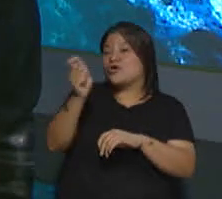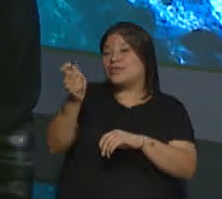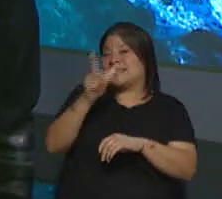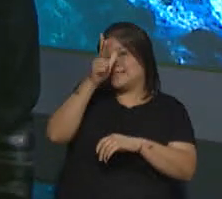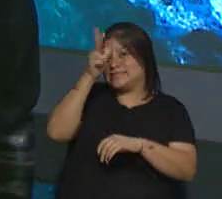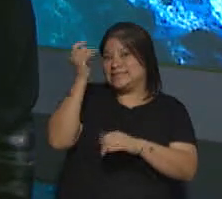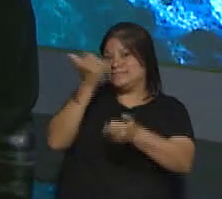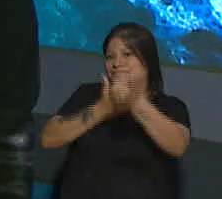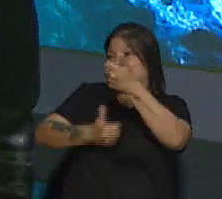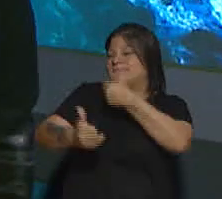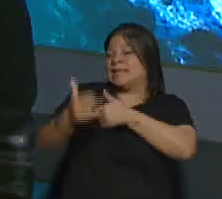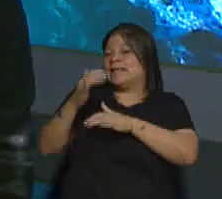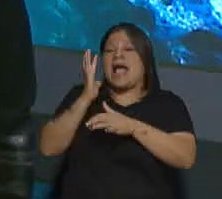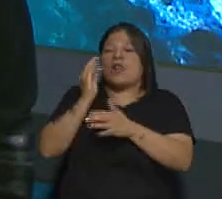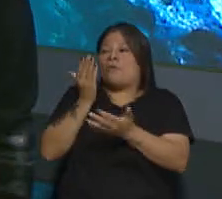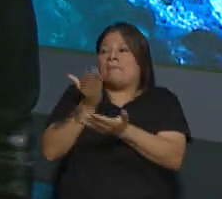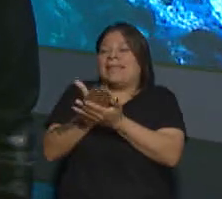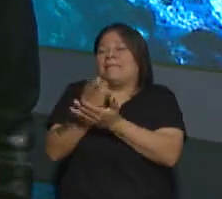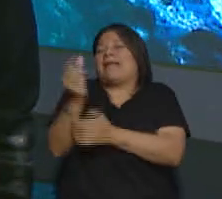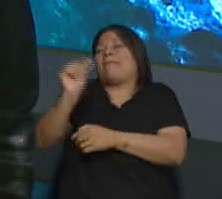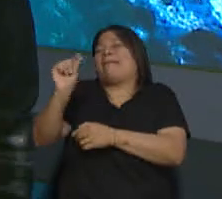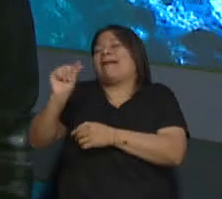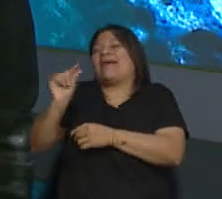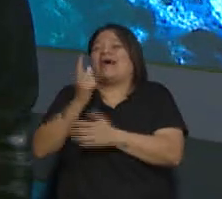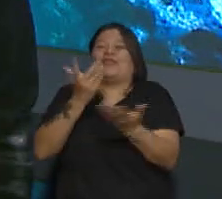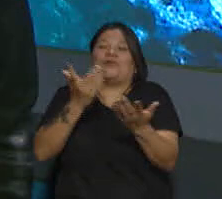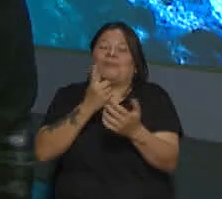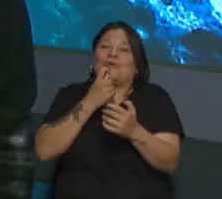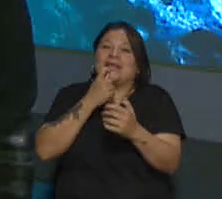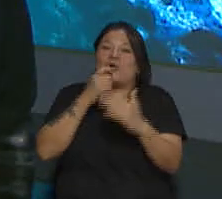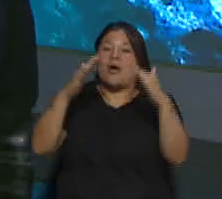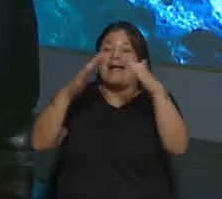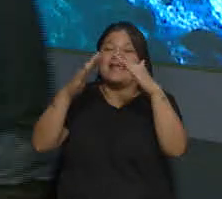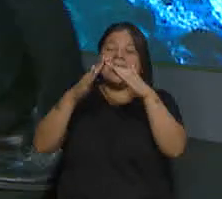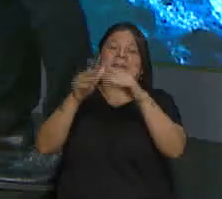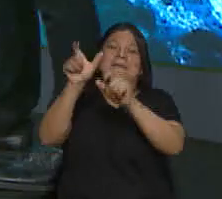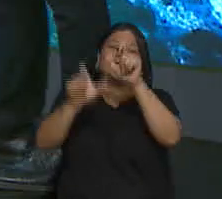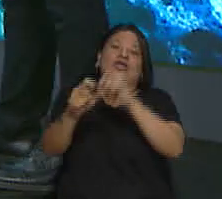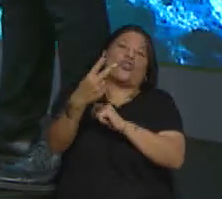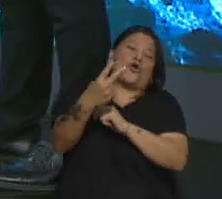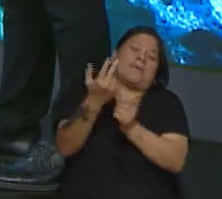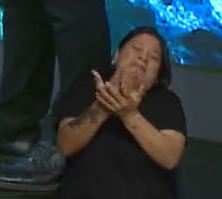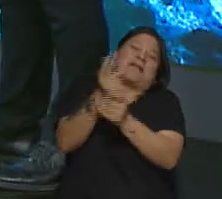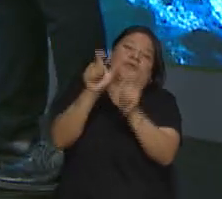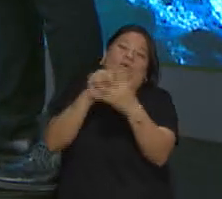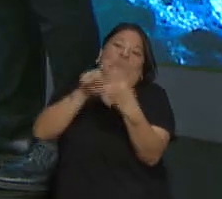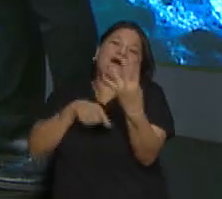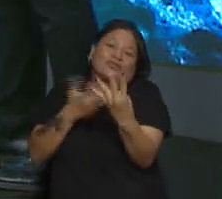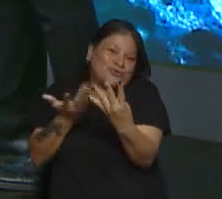que regatear un poco. Decía que a lo mejor te alquilan dos personas para cuatro. Bueno, una comida afuera,